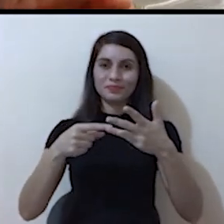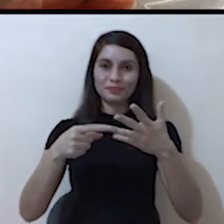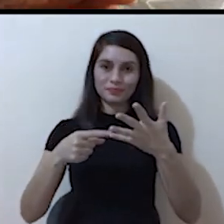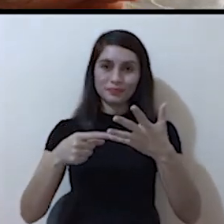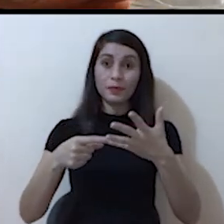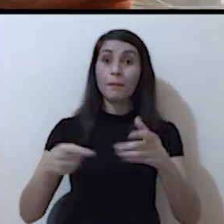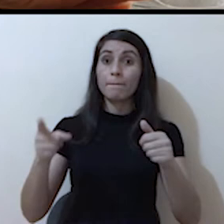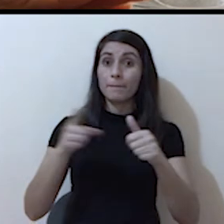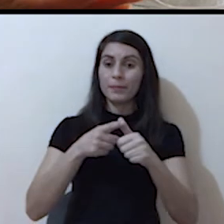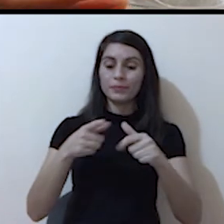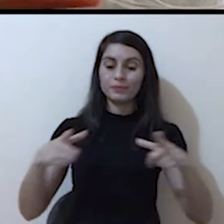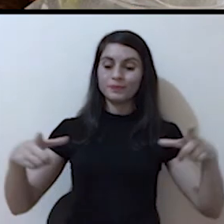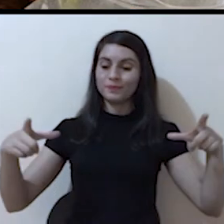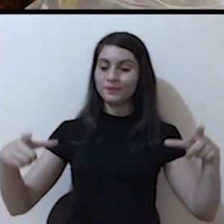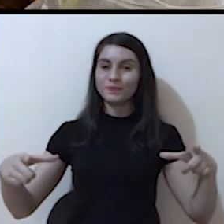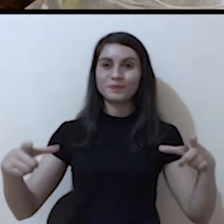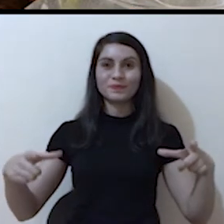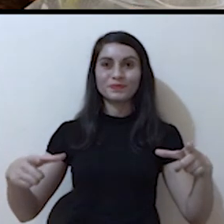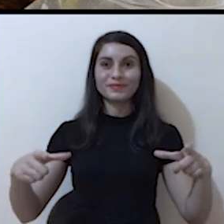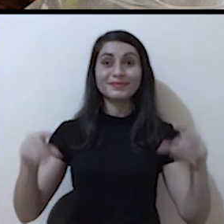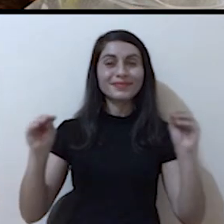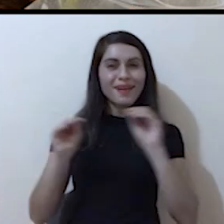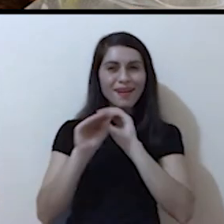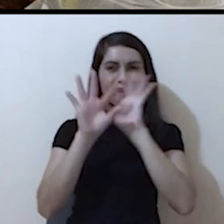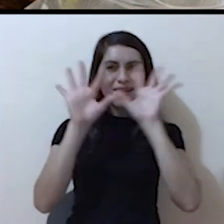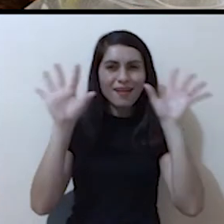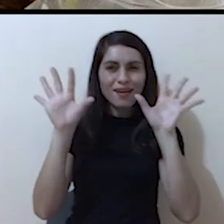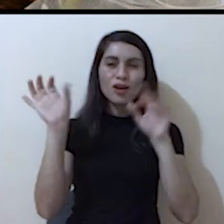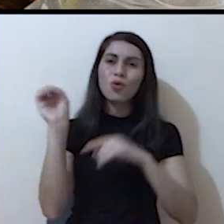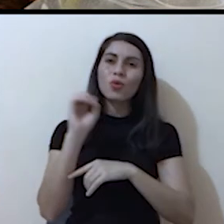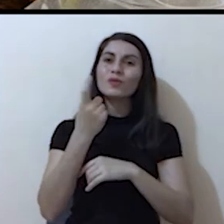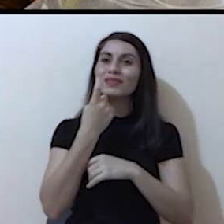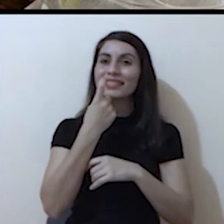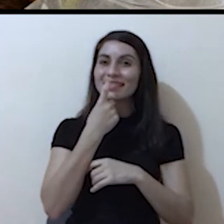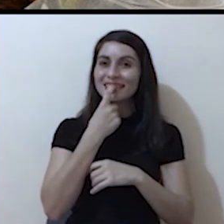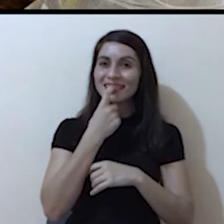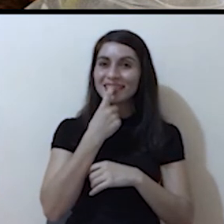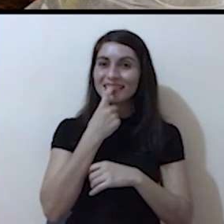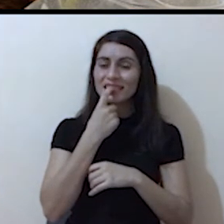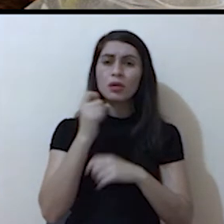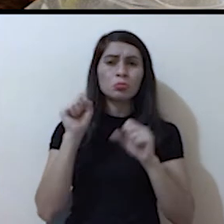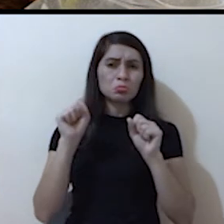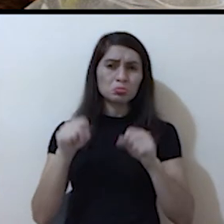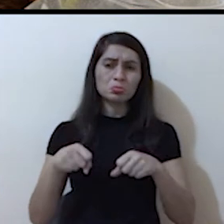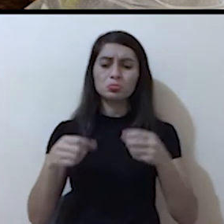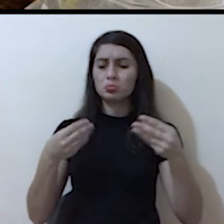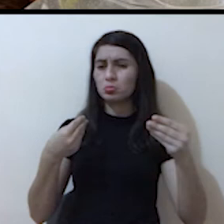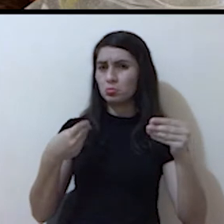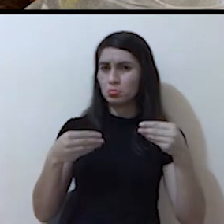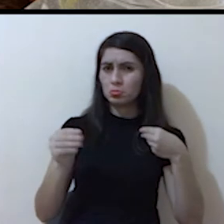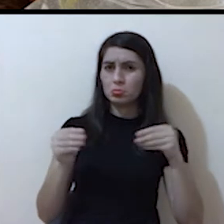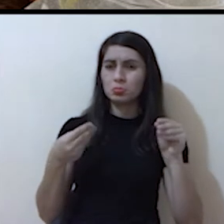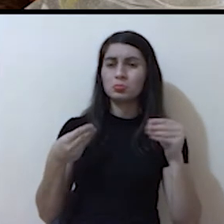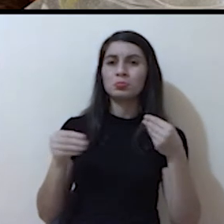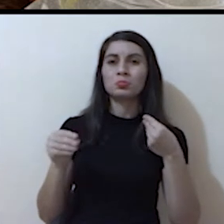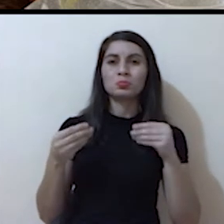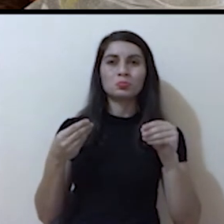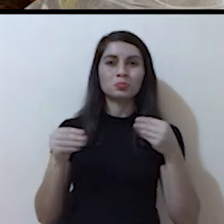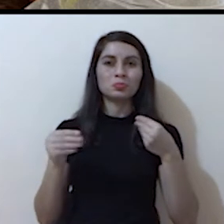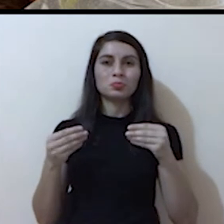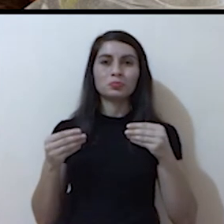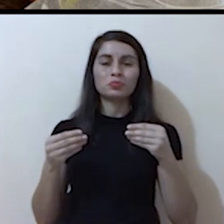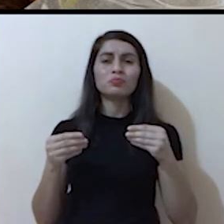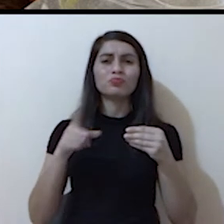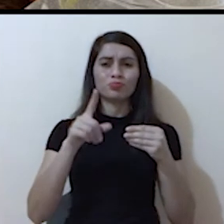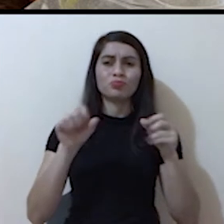un recipiente transparente como este bol, el cual puede ser plástico